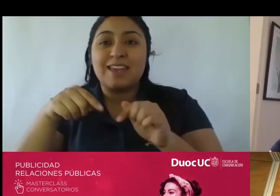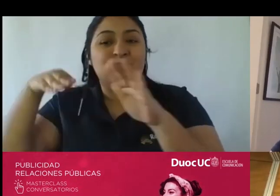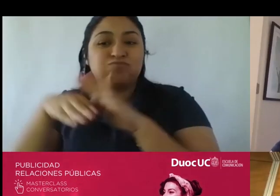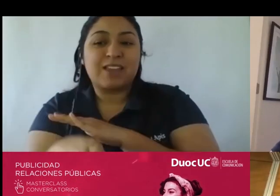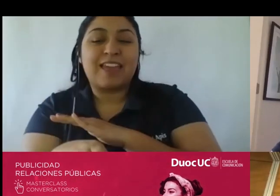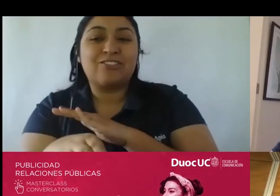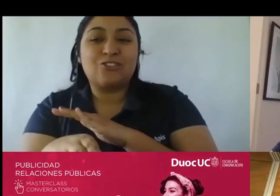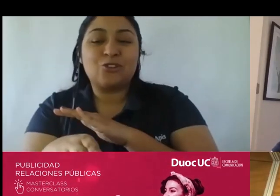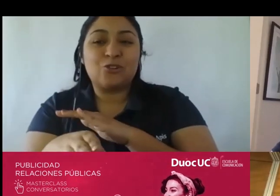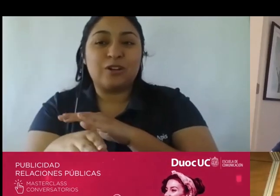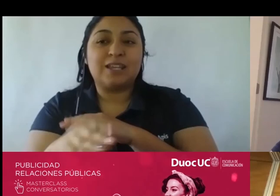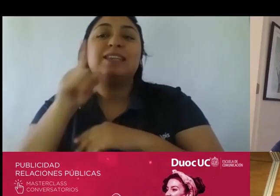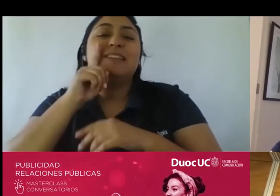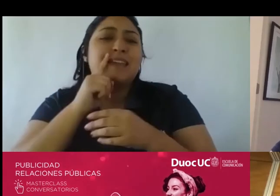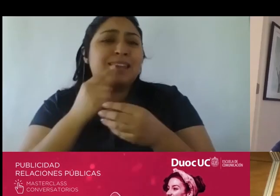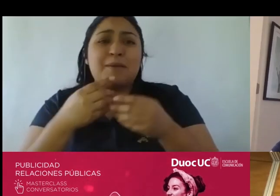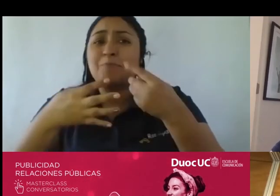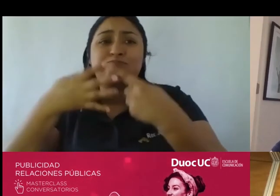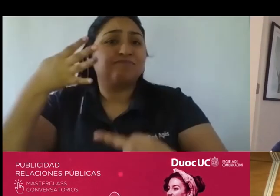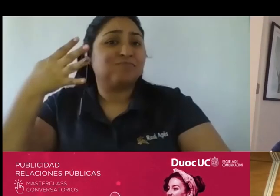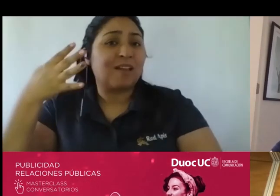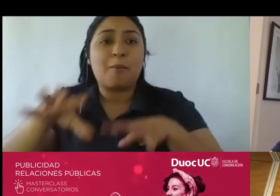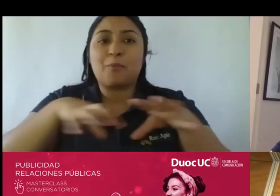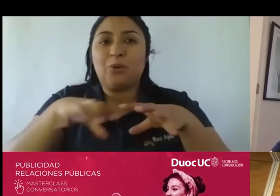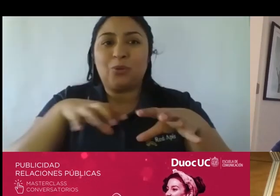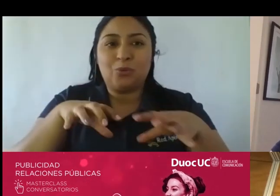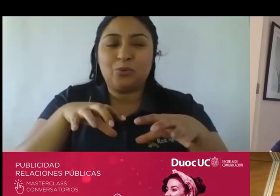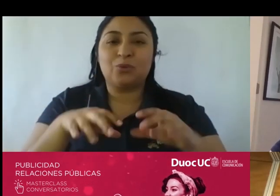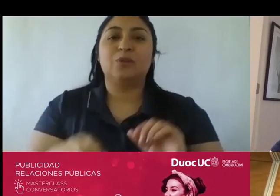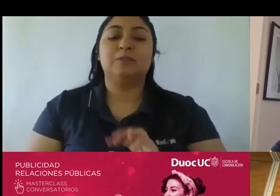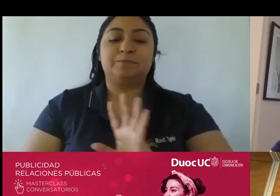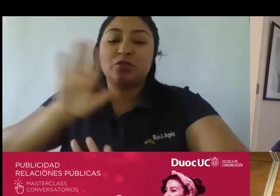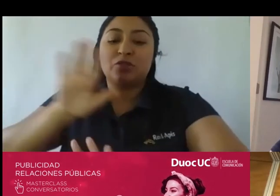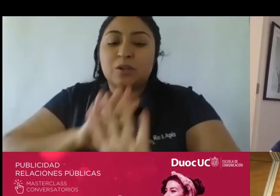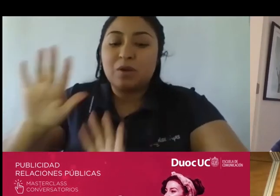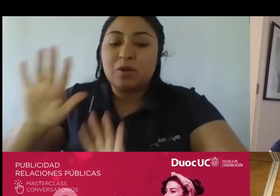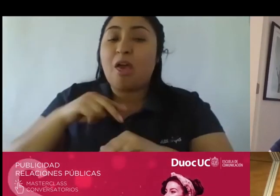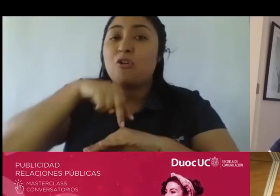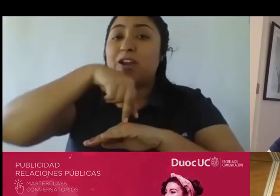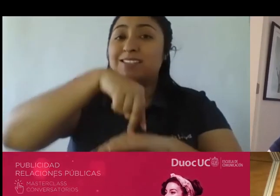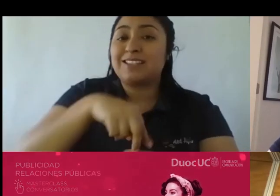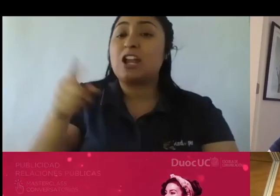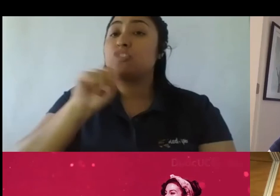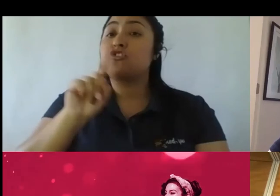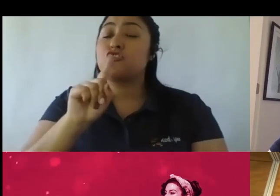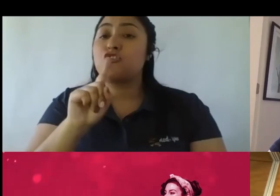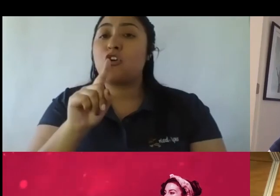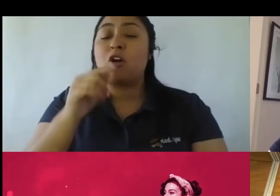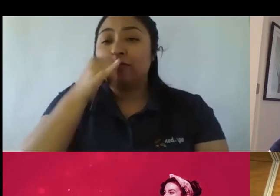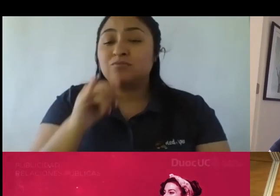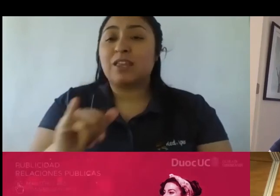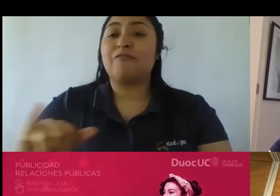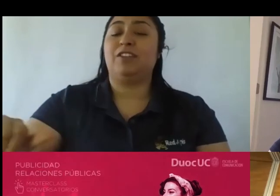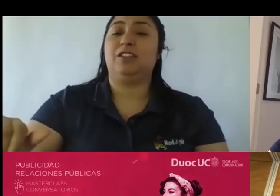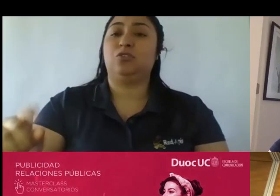cosas más entonces hay que tener cuidado porque los escenarios no son permanentes los escenarios son cambiantes y creo que una buena manera